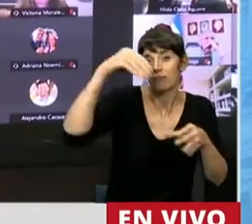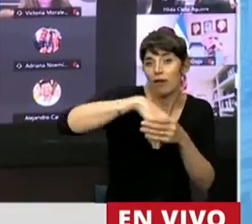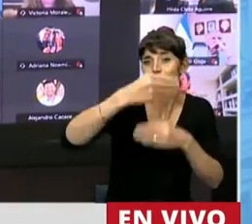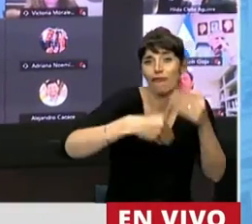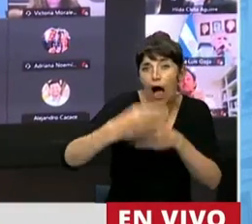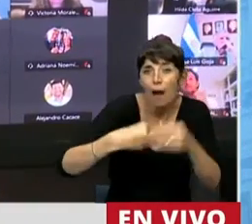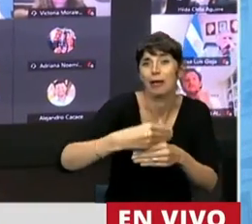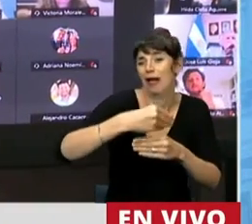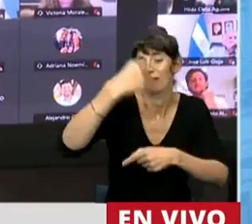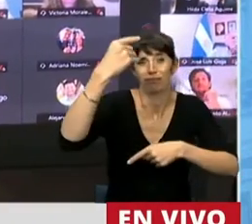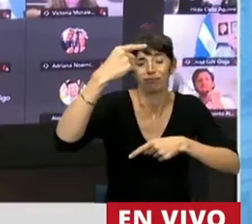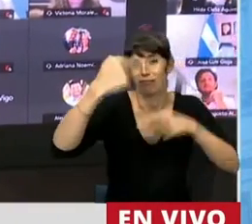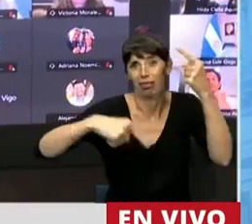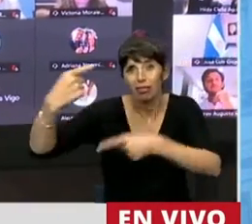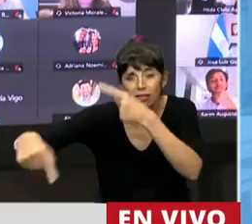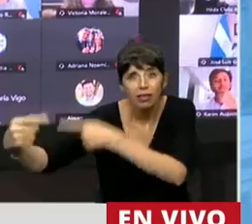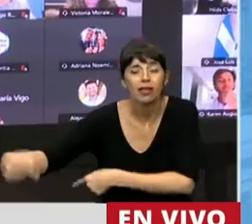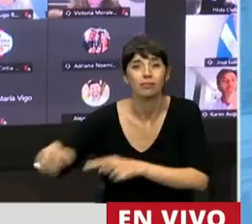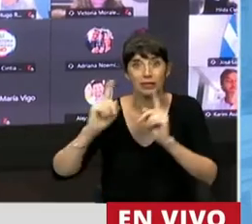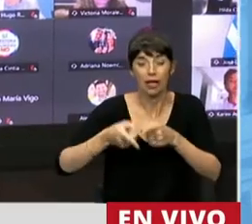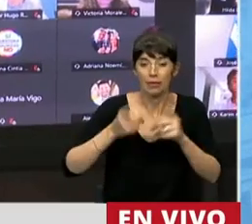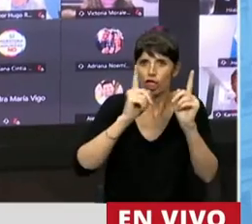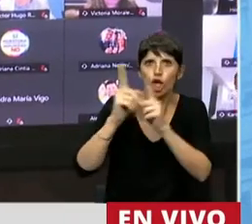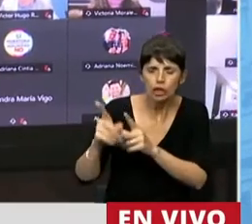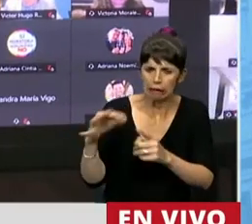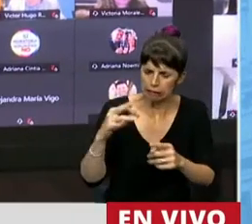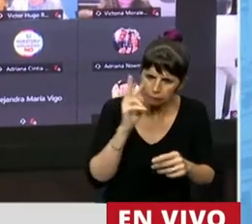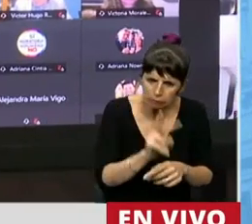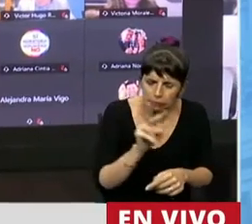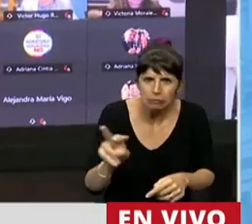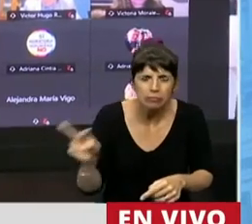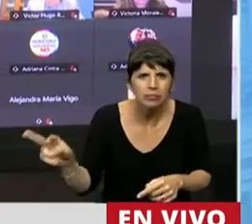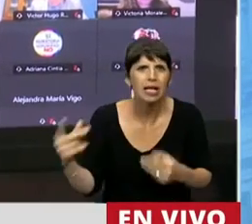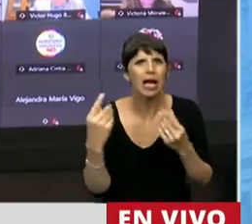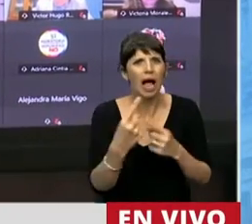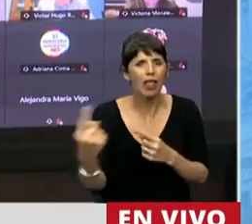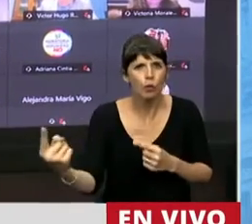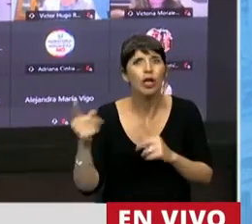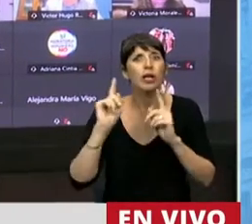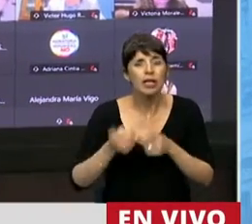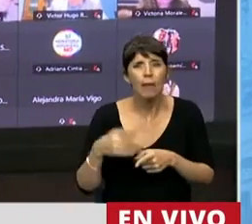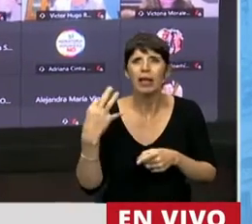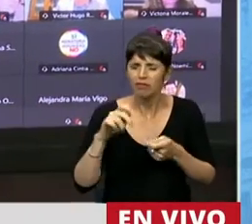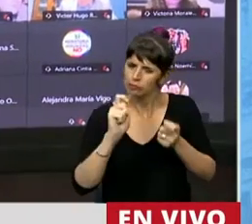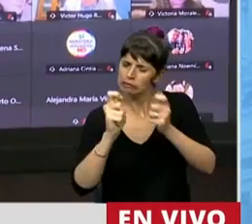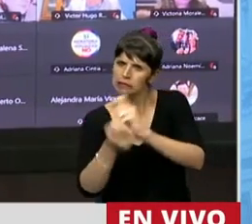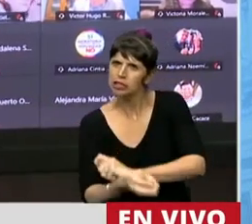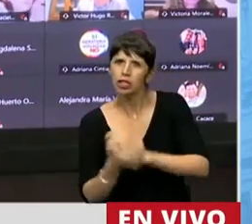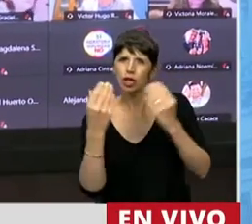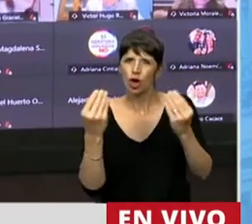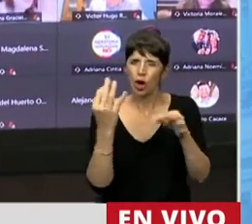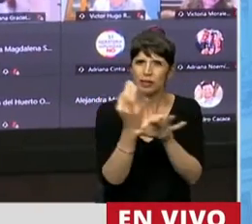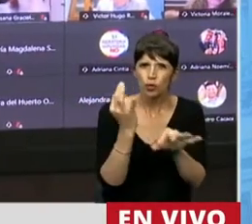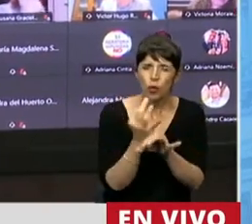el docente va a tener que contemplar todo esto. Y encima vamos a tener que adecuarnos a una escuela que se transcurre de maneras